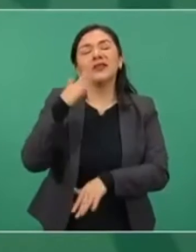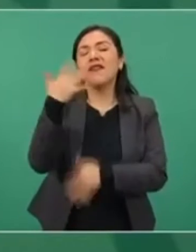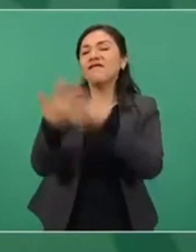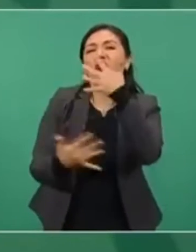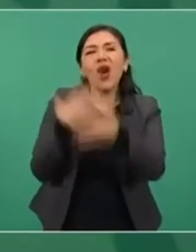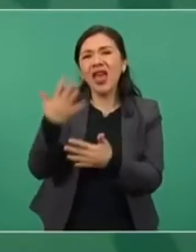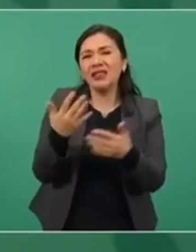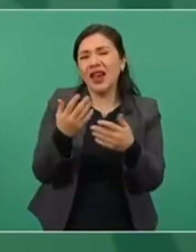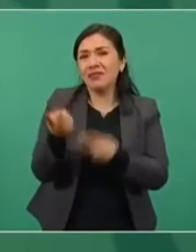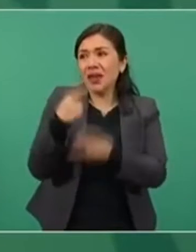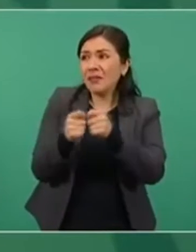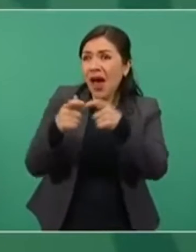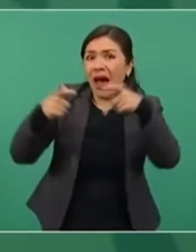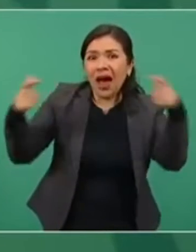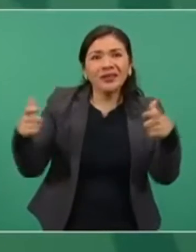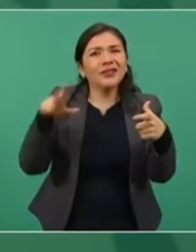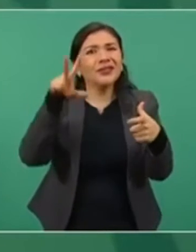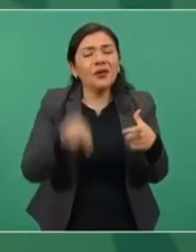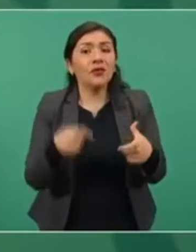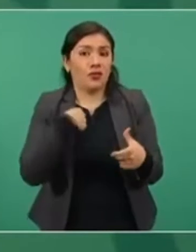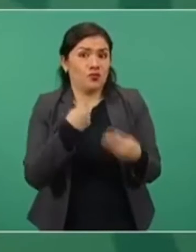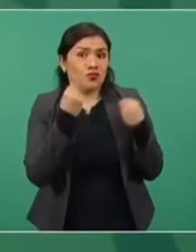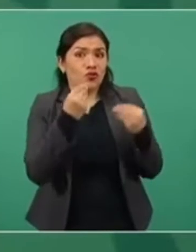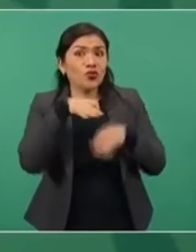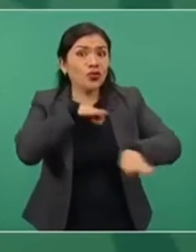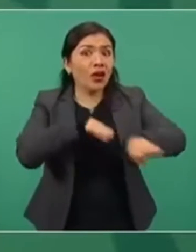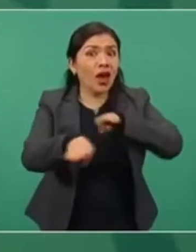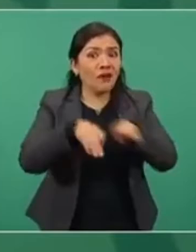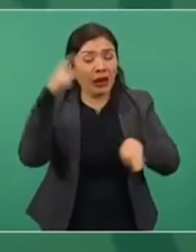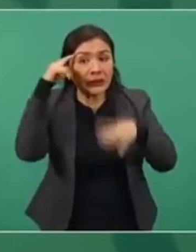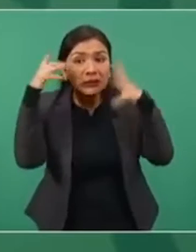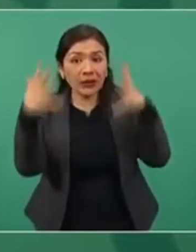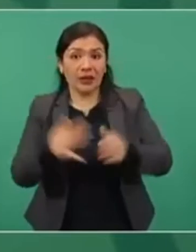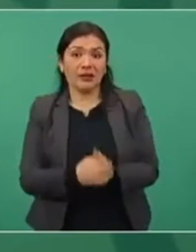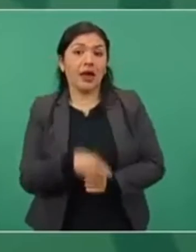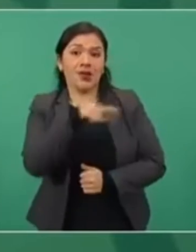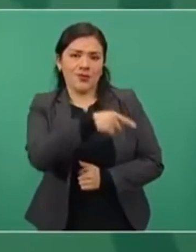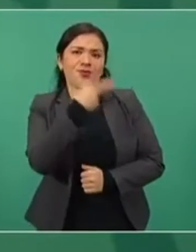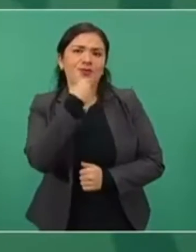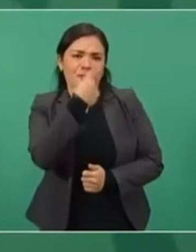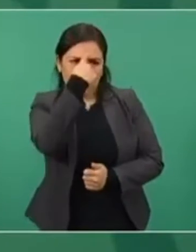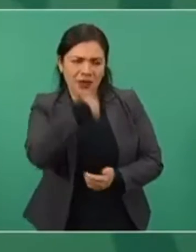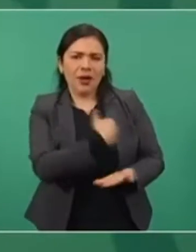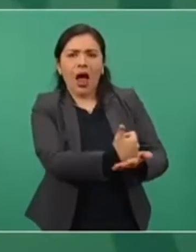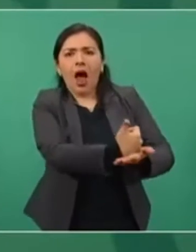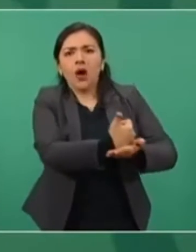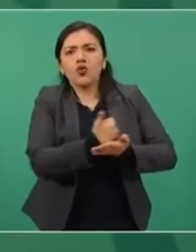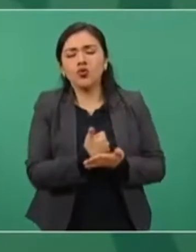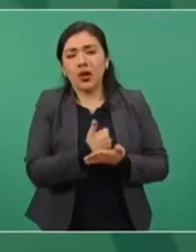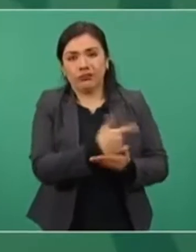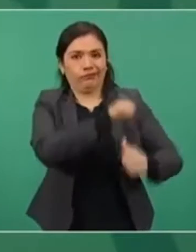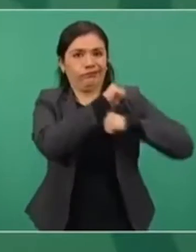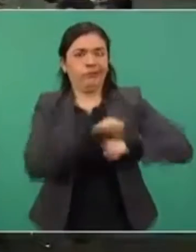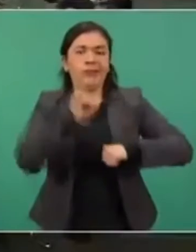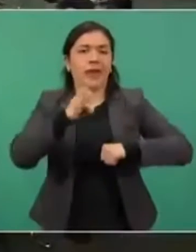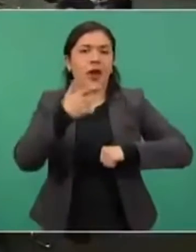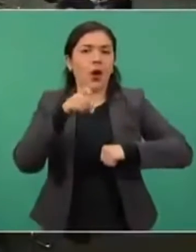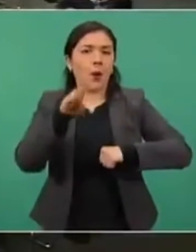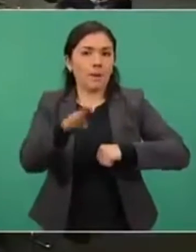mucho trabajo y me ayuda el secretario de Gobernación